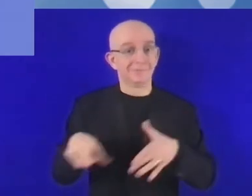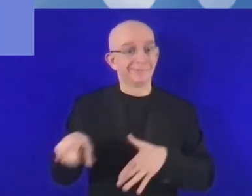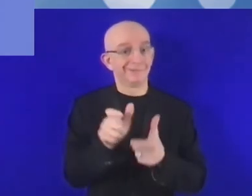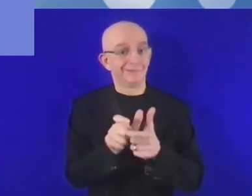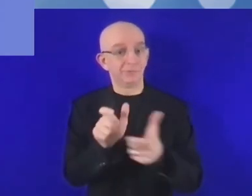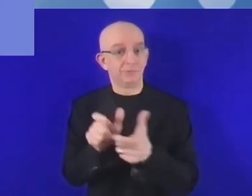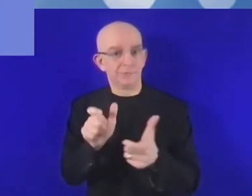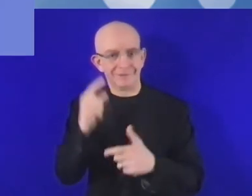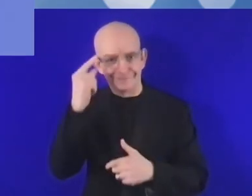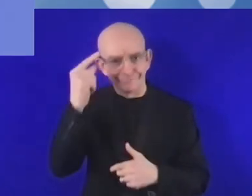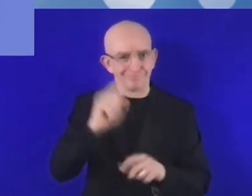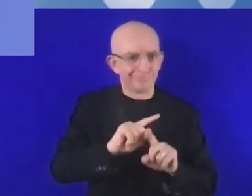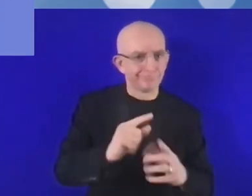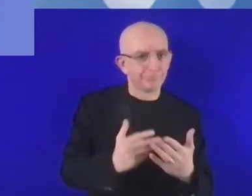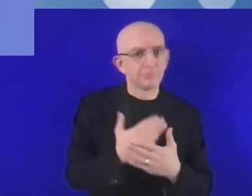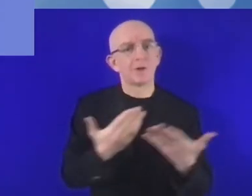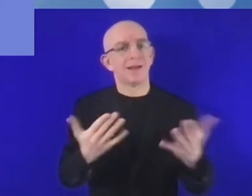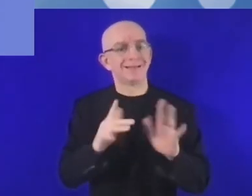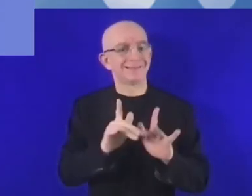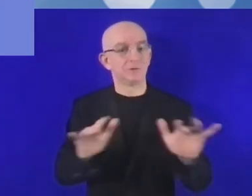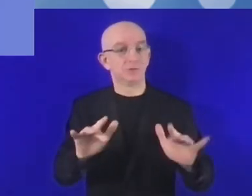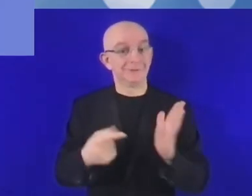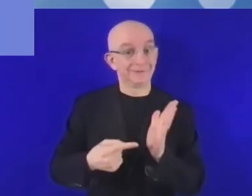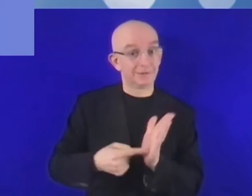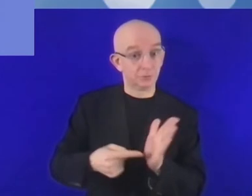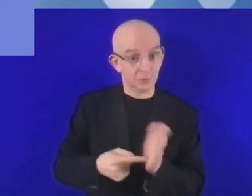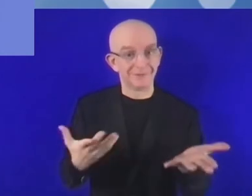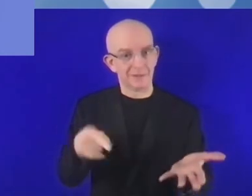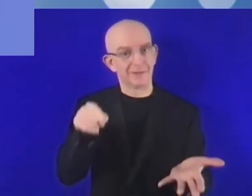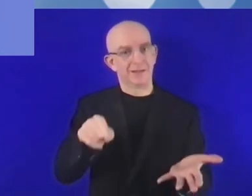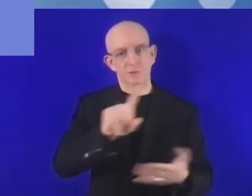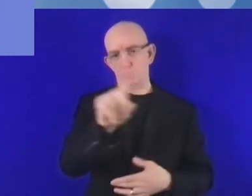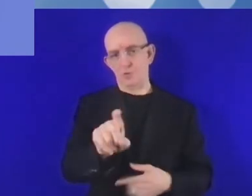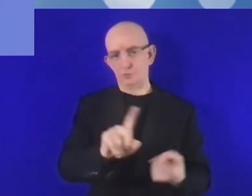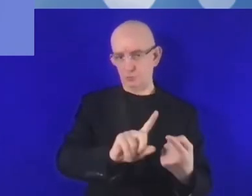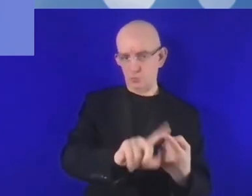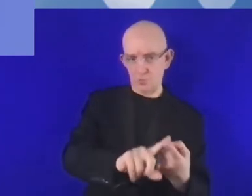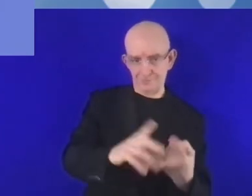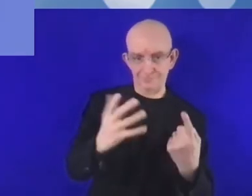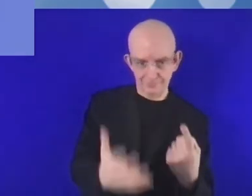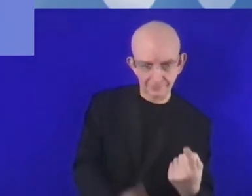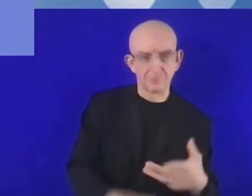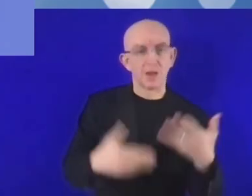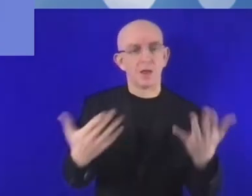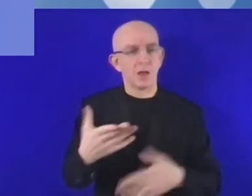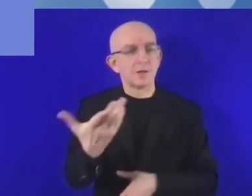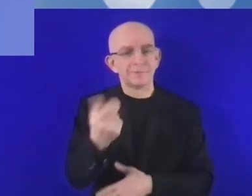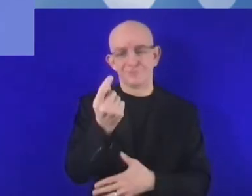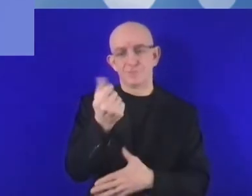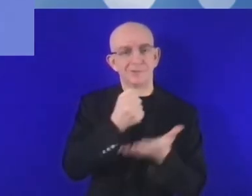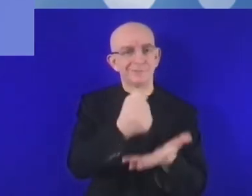implementen nuevas tecnologías? ¿Qué modelos de financiación ustedes podrían